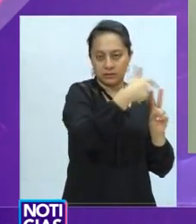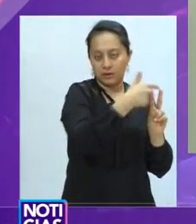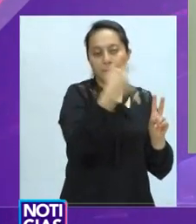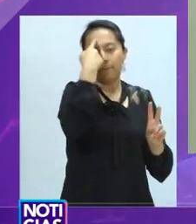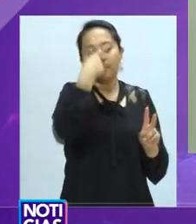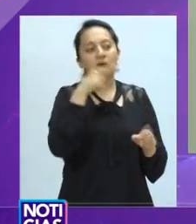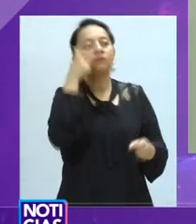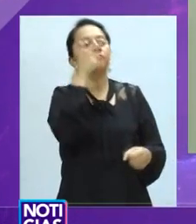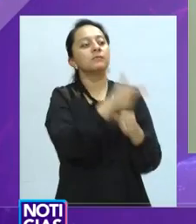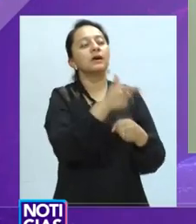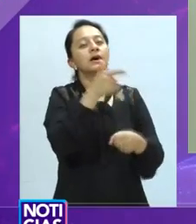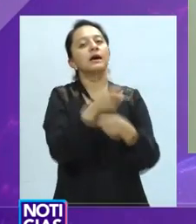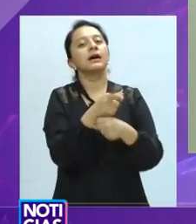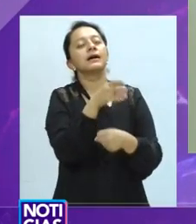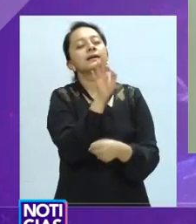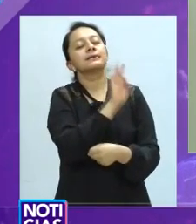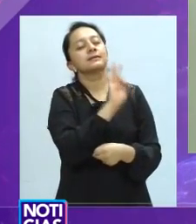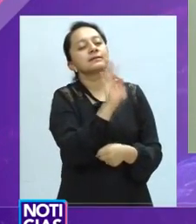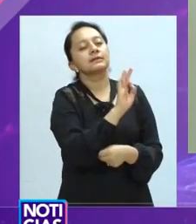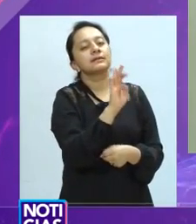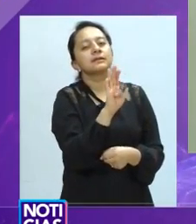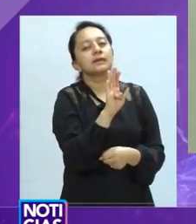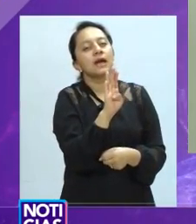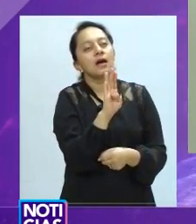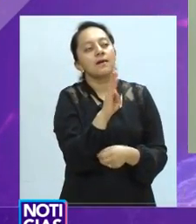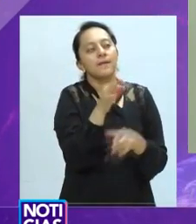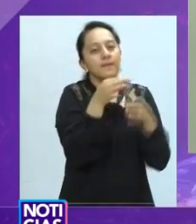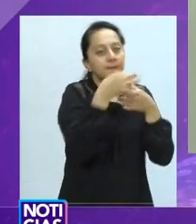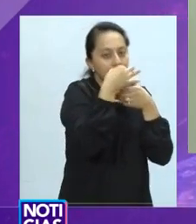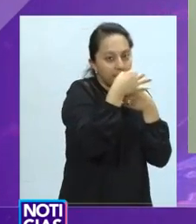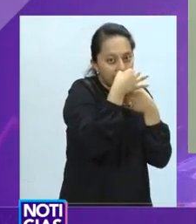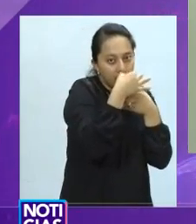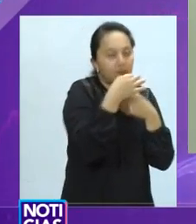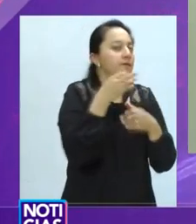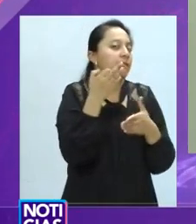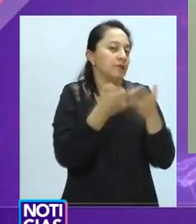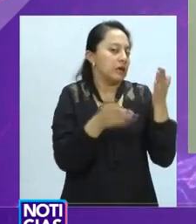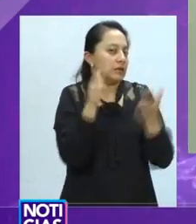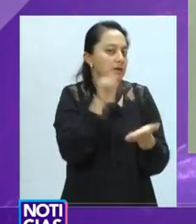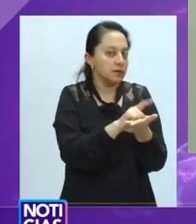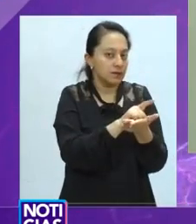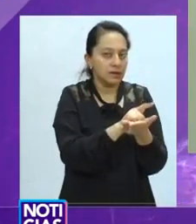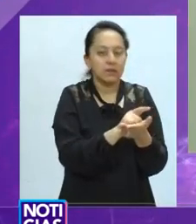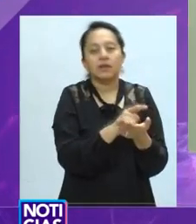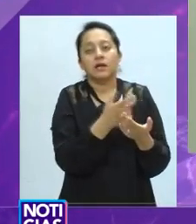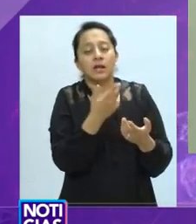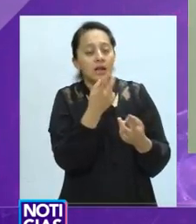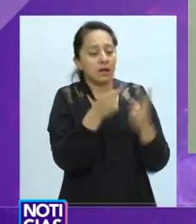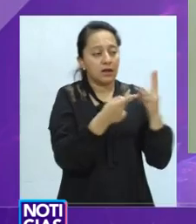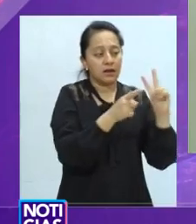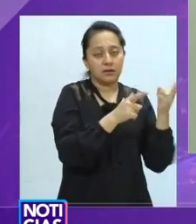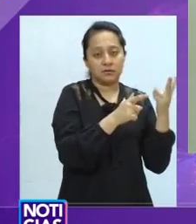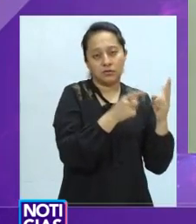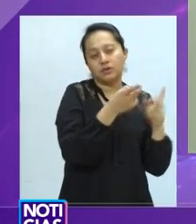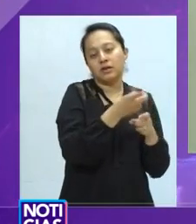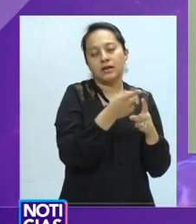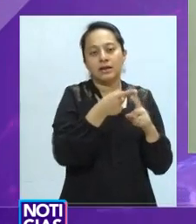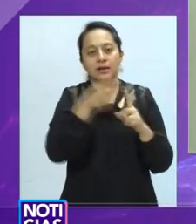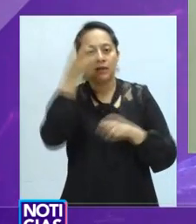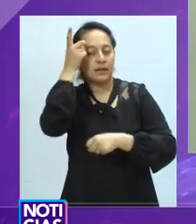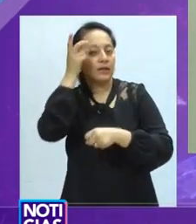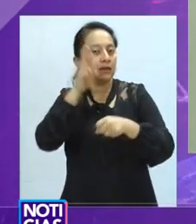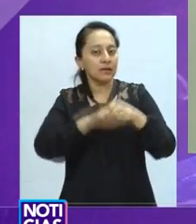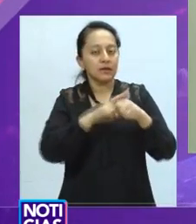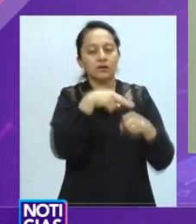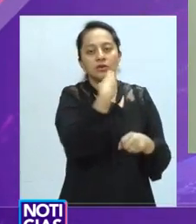como al director de la Policía Municipal, al licenciado Gonzalo Recentis Medina, nos fue practicada la evaluación